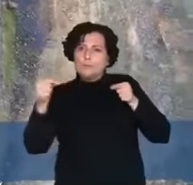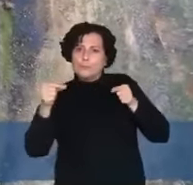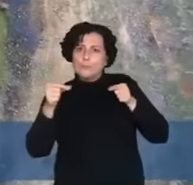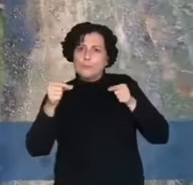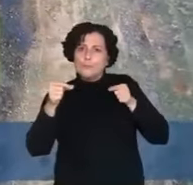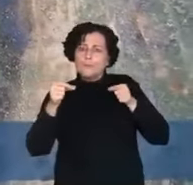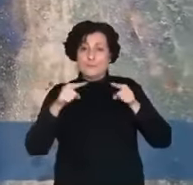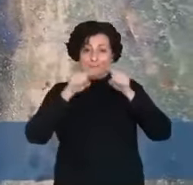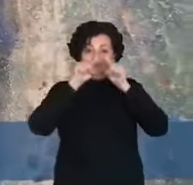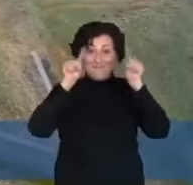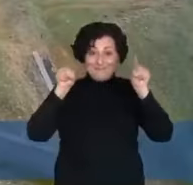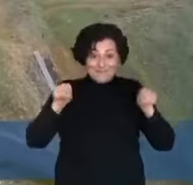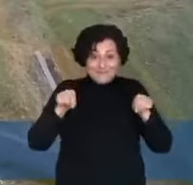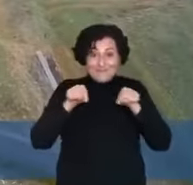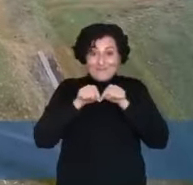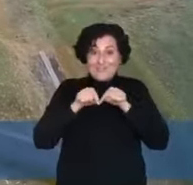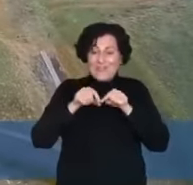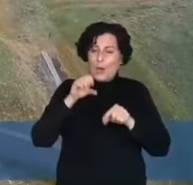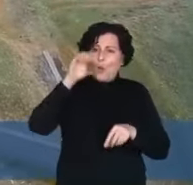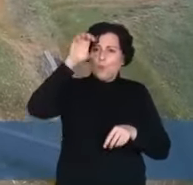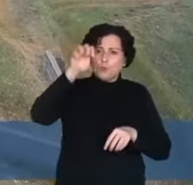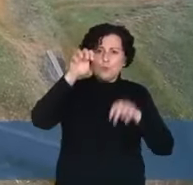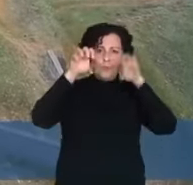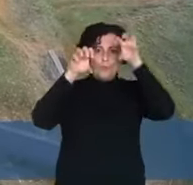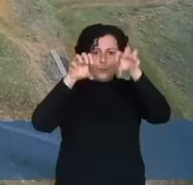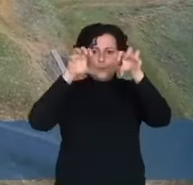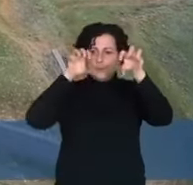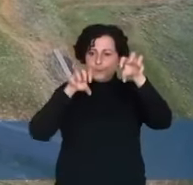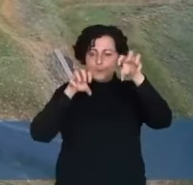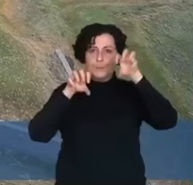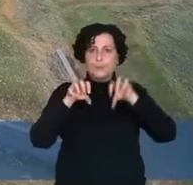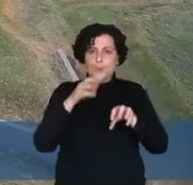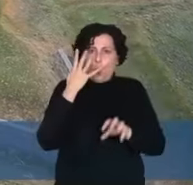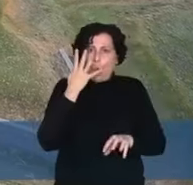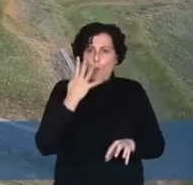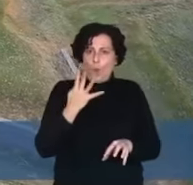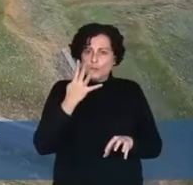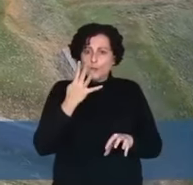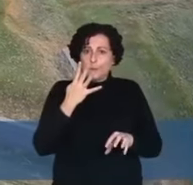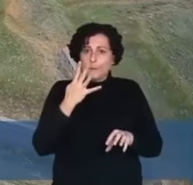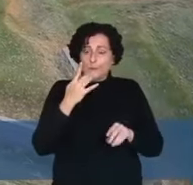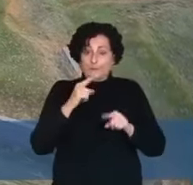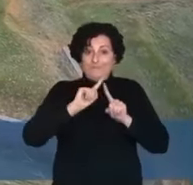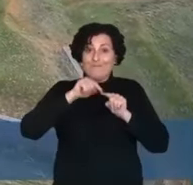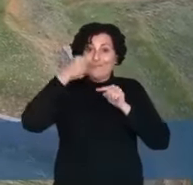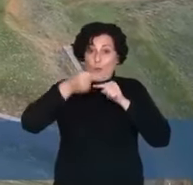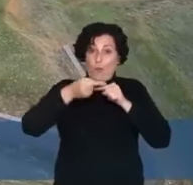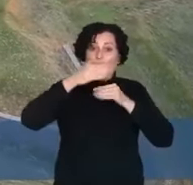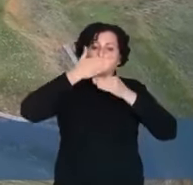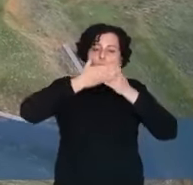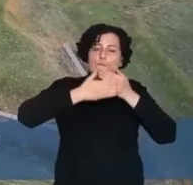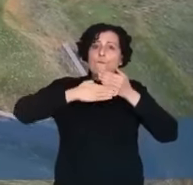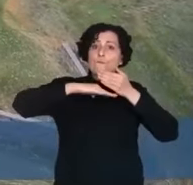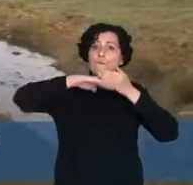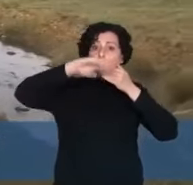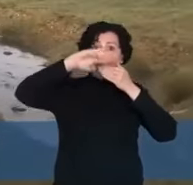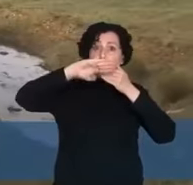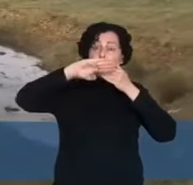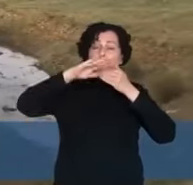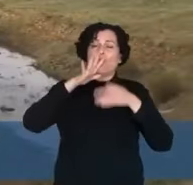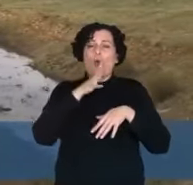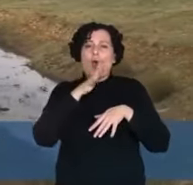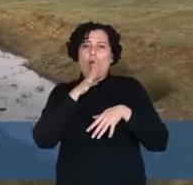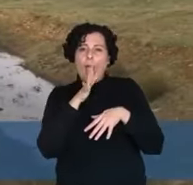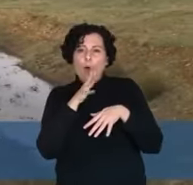Se levanta un baluarte en cada esquina del rectángulo. Alrededor de la construcción había un foso que hoy en día está